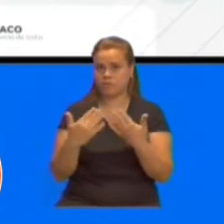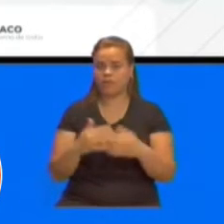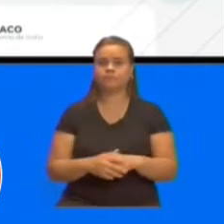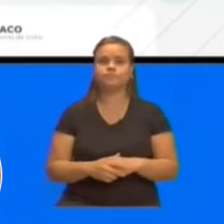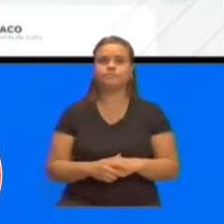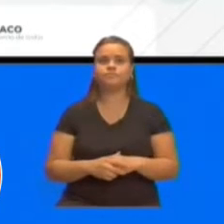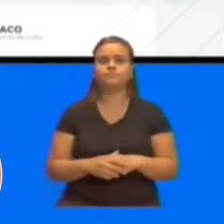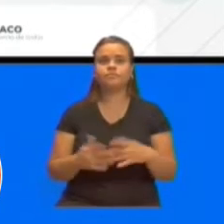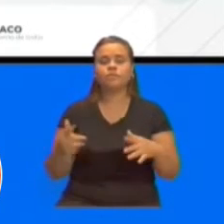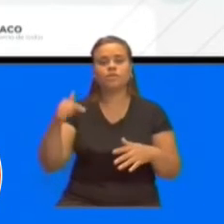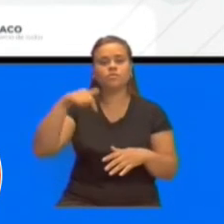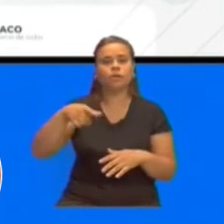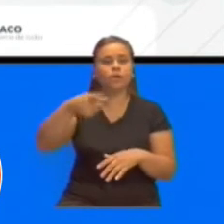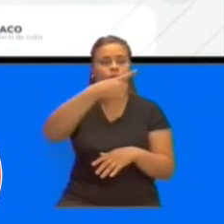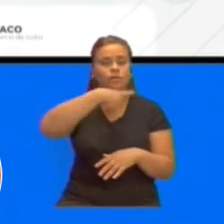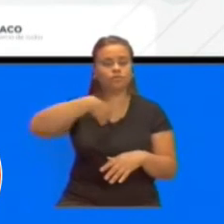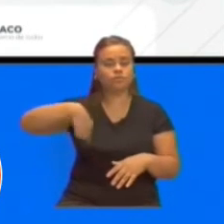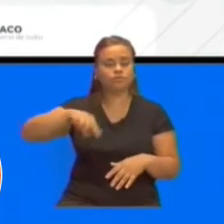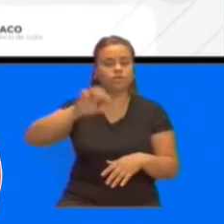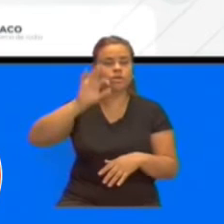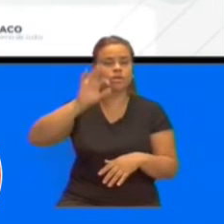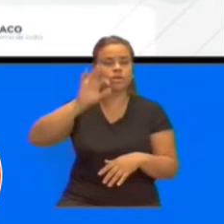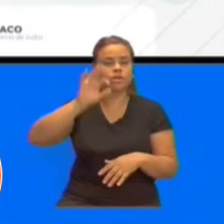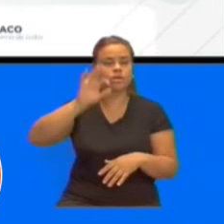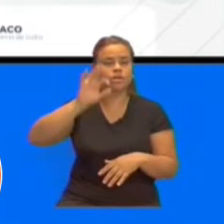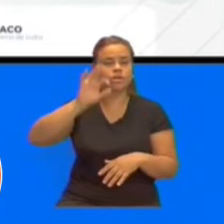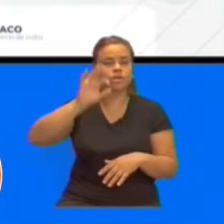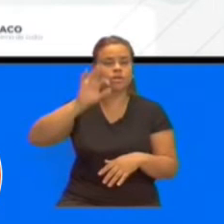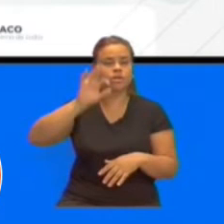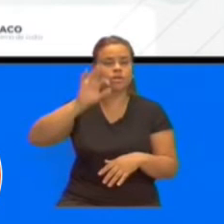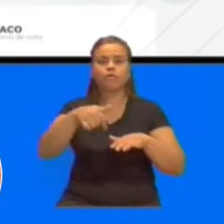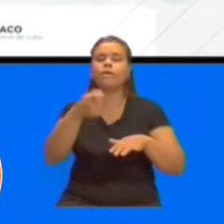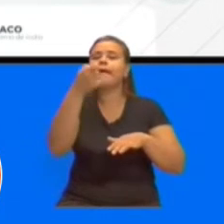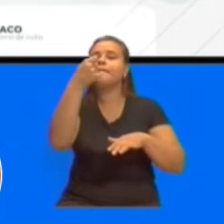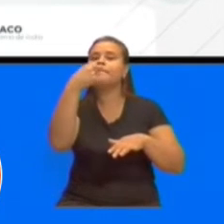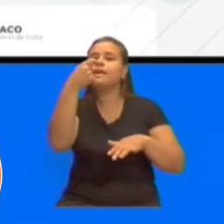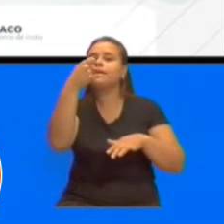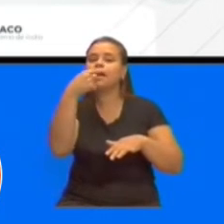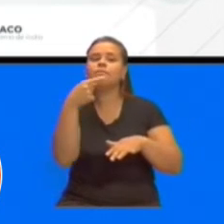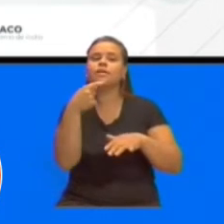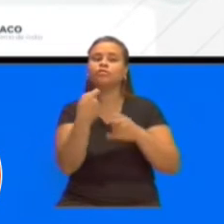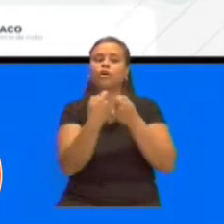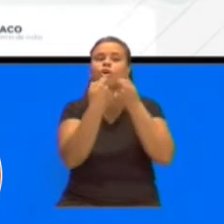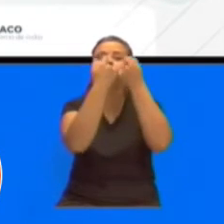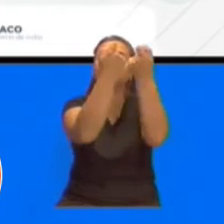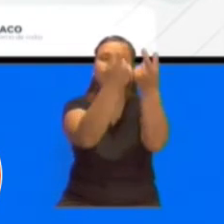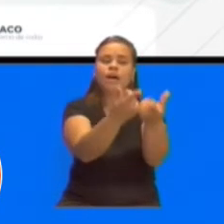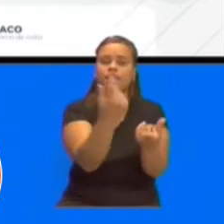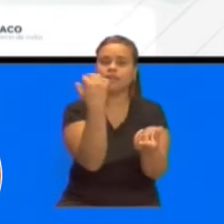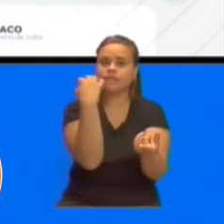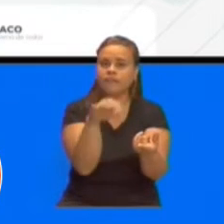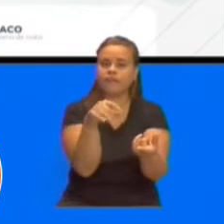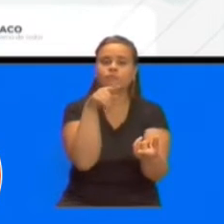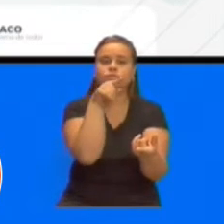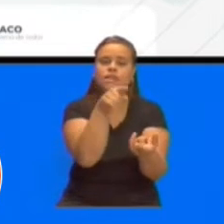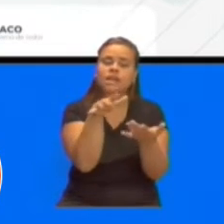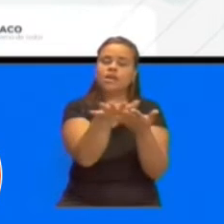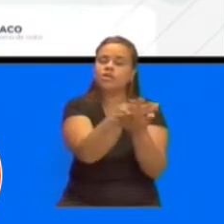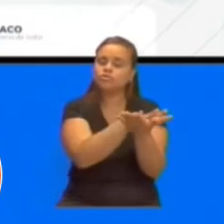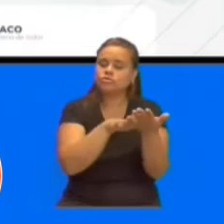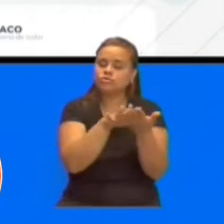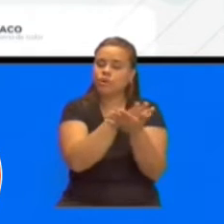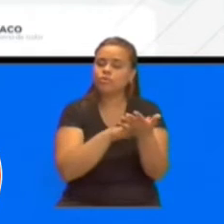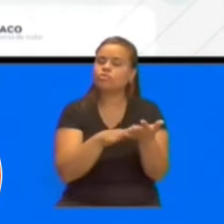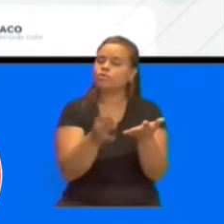comprendemos que el primer nivel de atención es la puerta de entrada al sistema y que claramente aquí es donde se resuelven la mayor parte de los